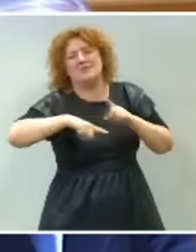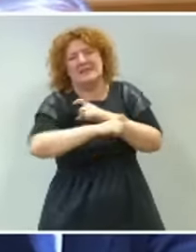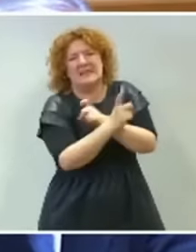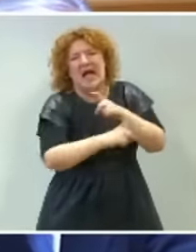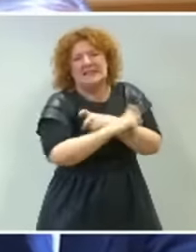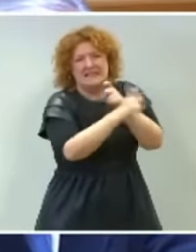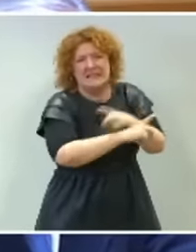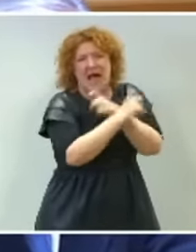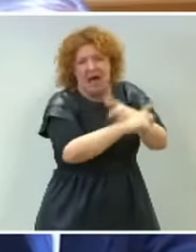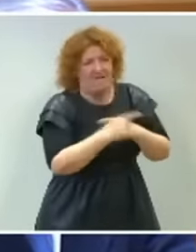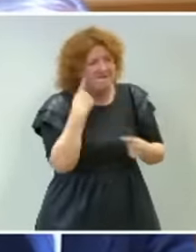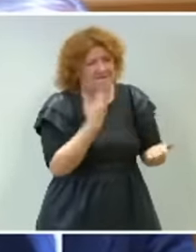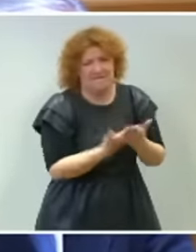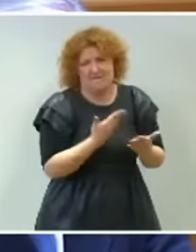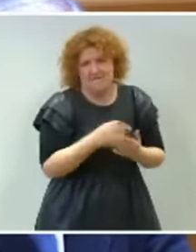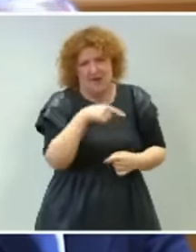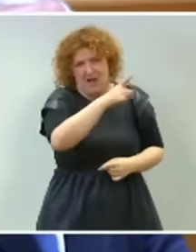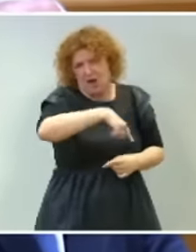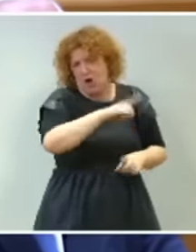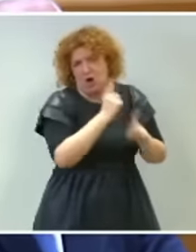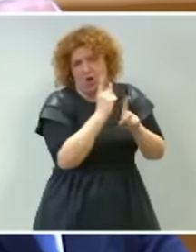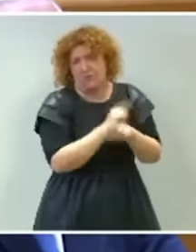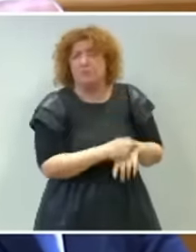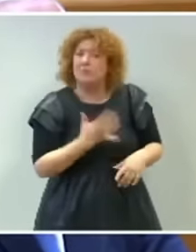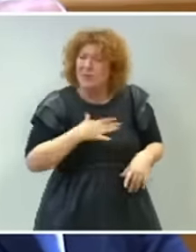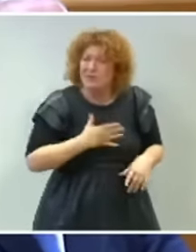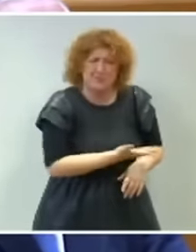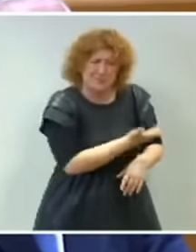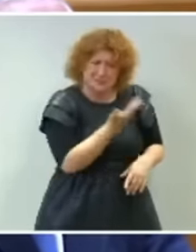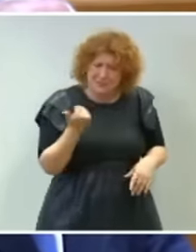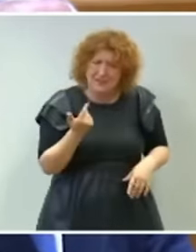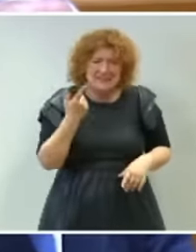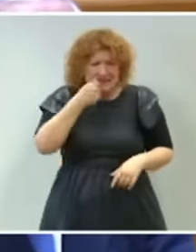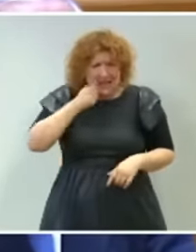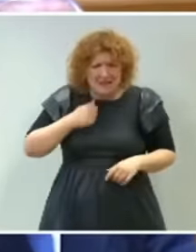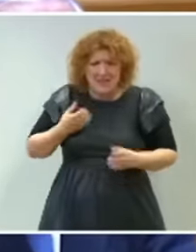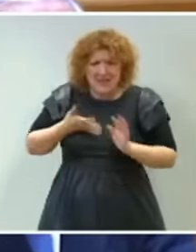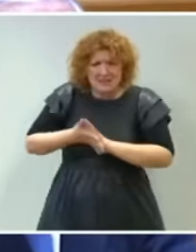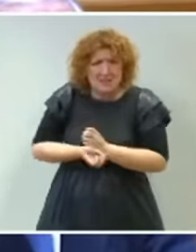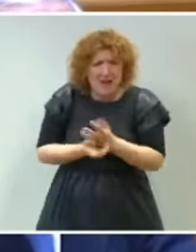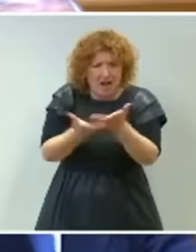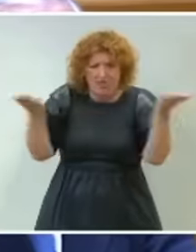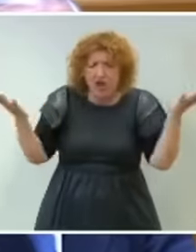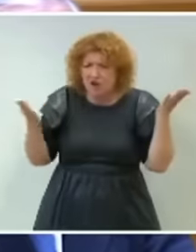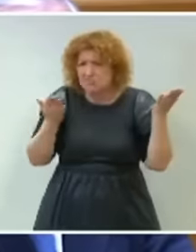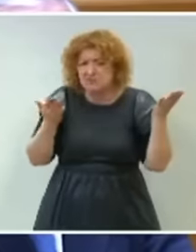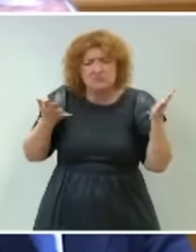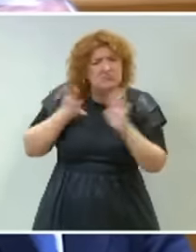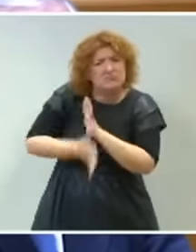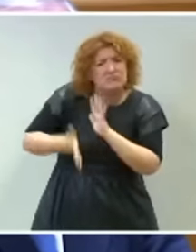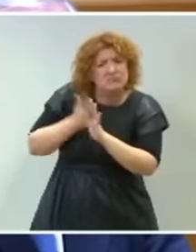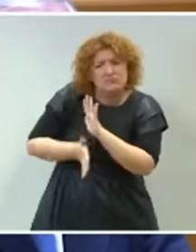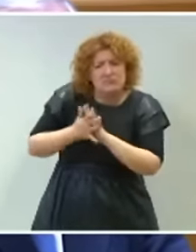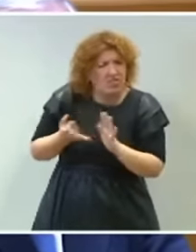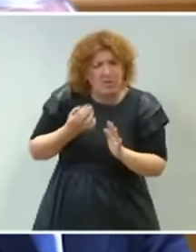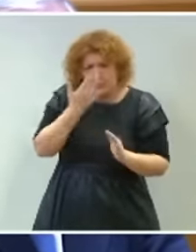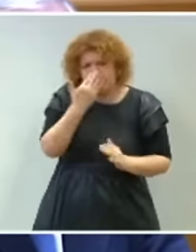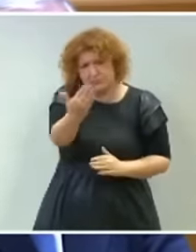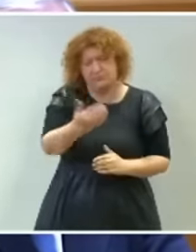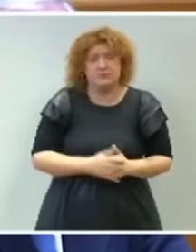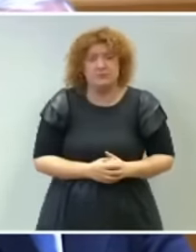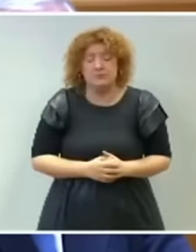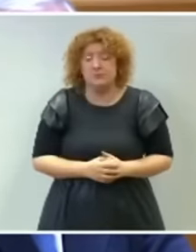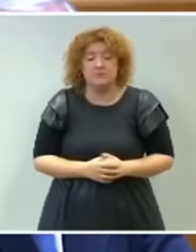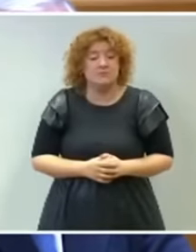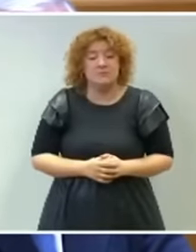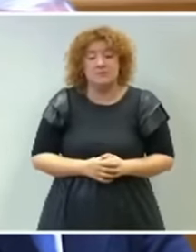Pida al señor Sánchez que dé explicaciones ante todos los españoles. Porque si no, tendrá que venir la